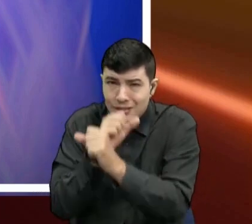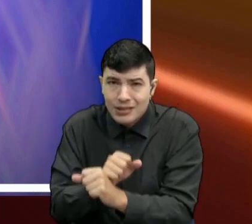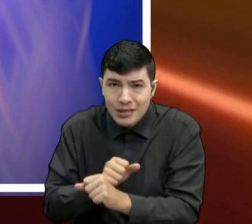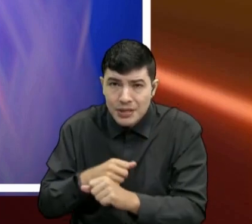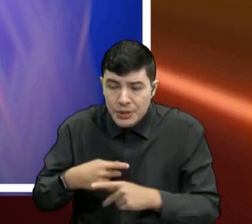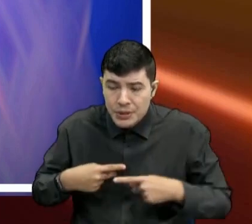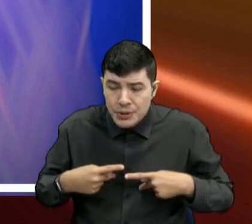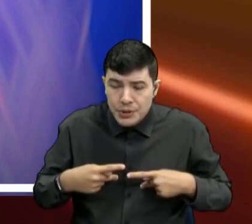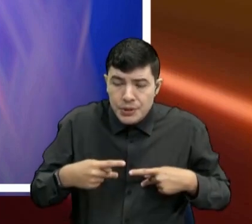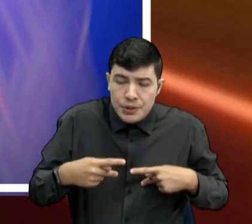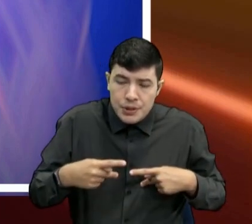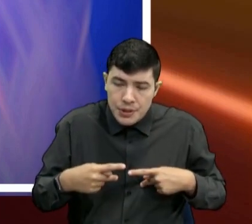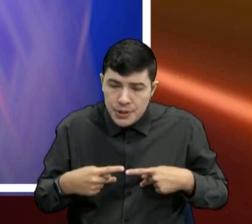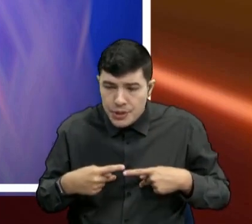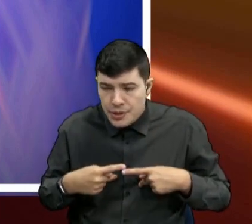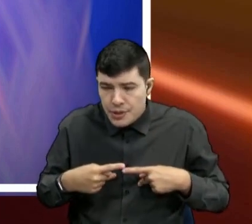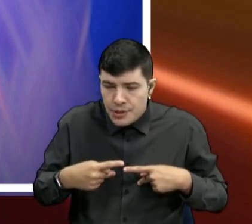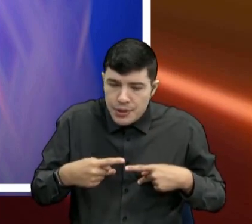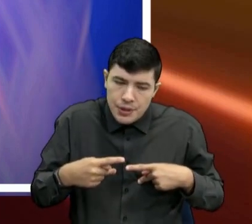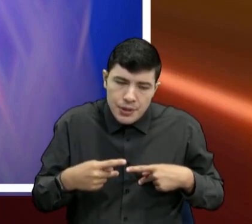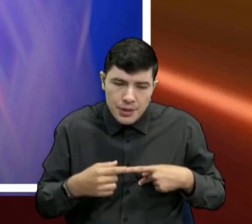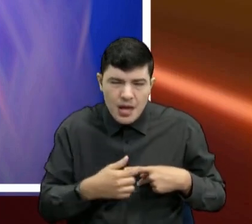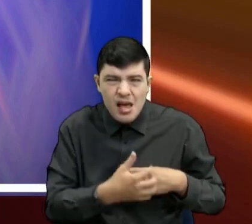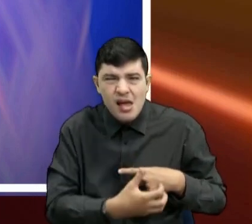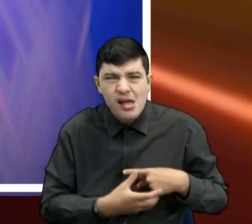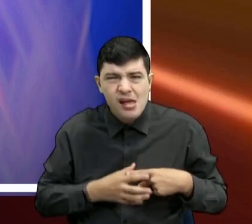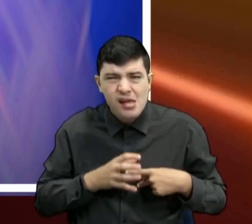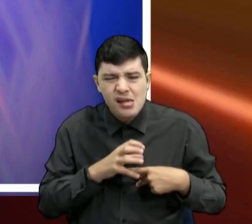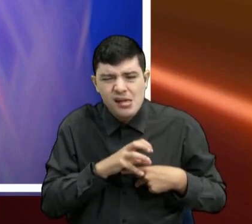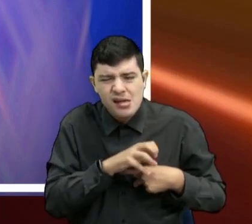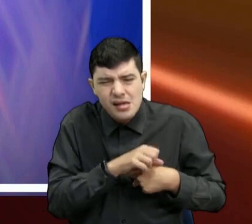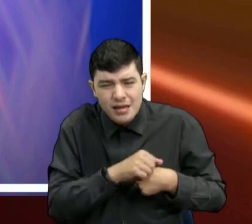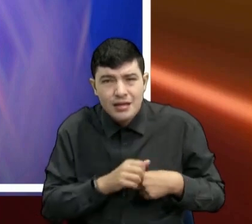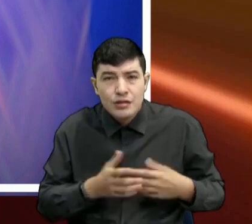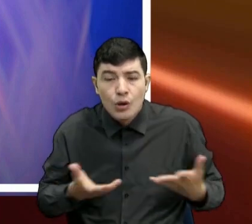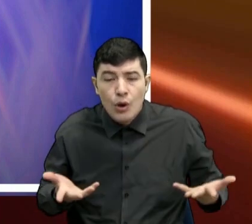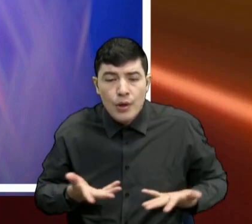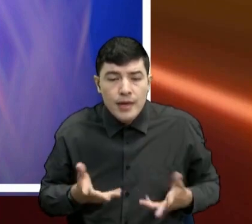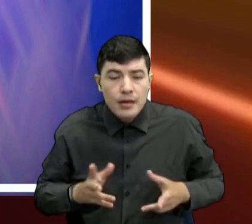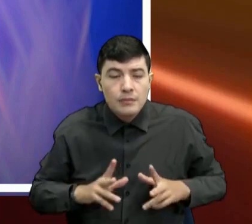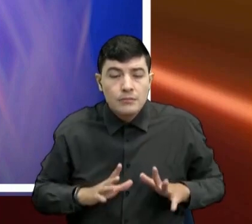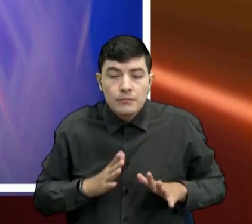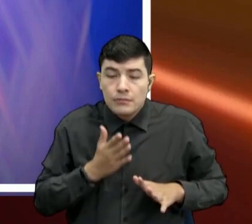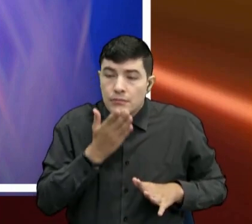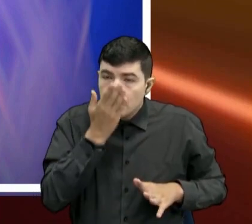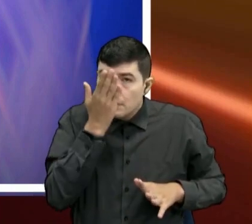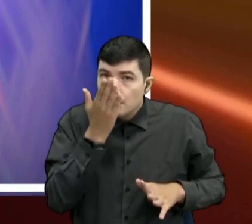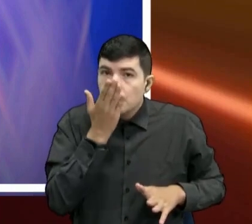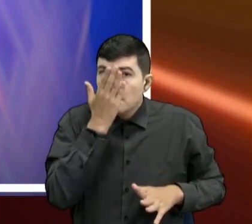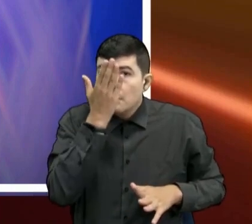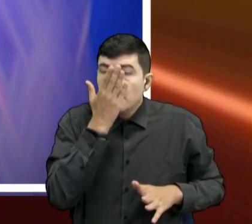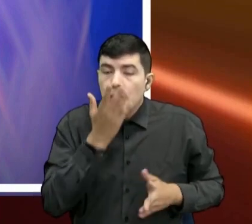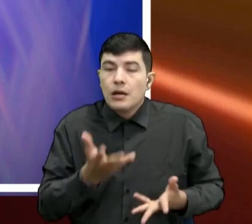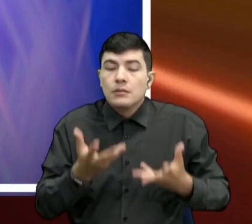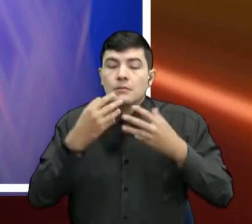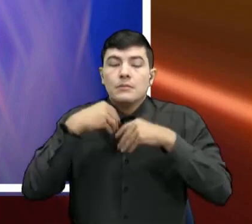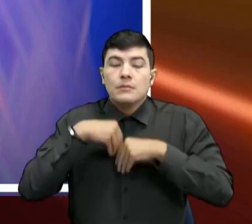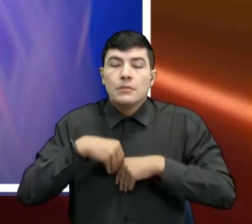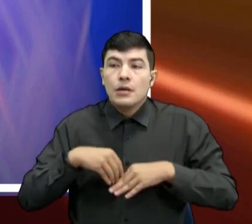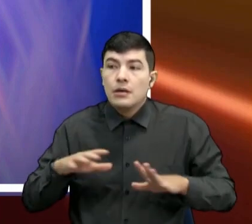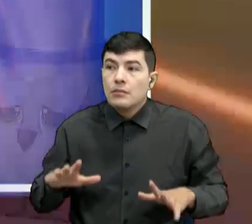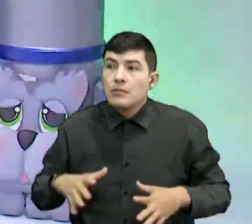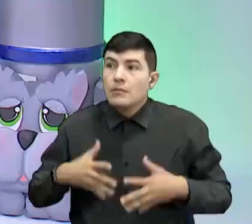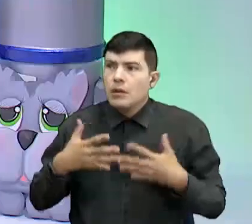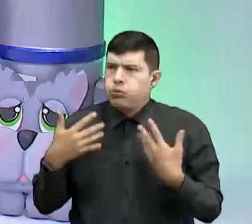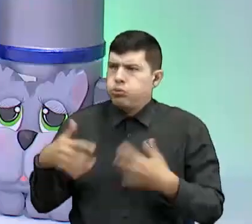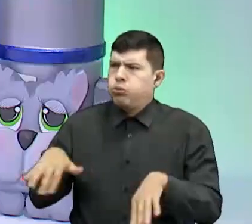va a tener por dónde sus vías, ¿cierto? Las vías que tiene el pulmón, por dónde inhalar y exhalar ese aire que le llena. ¡Dónde respirar!